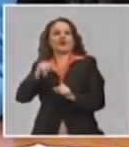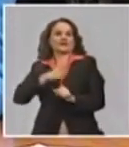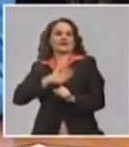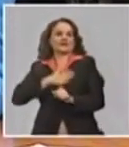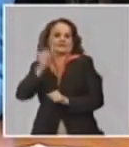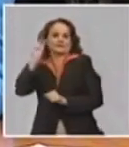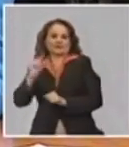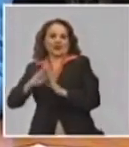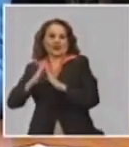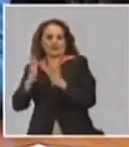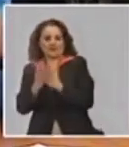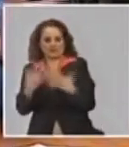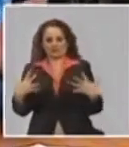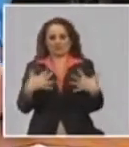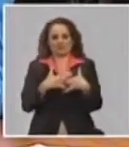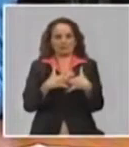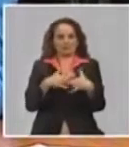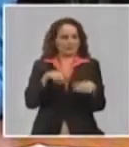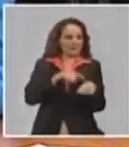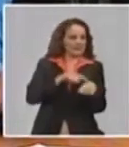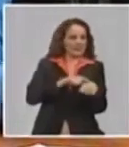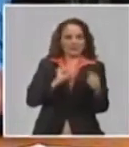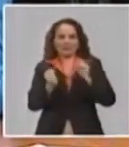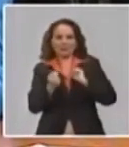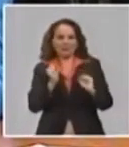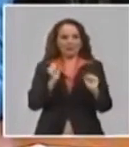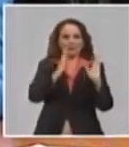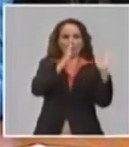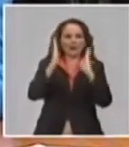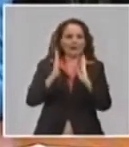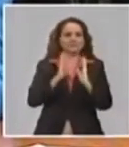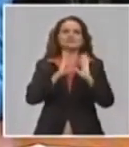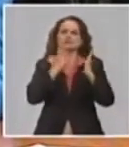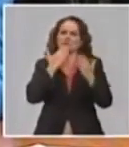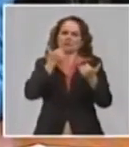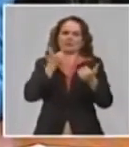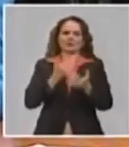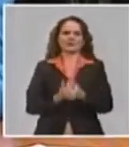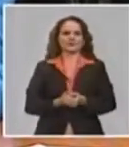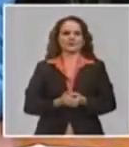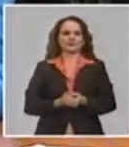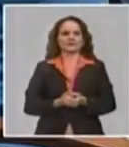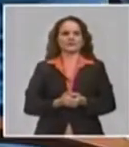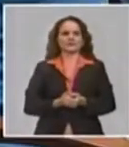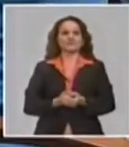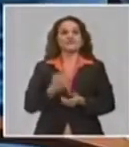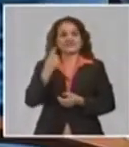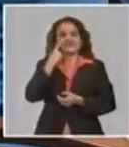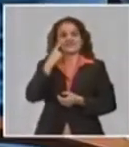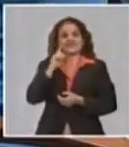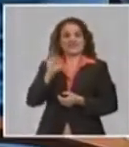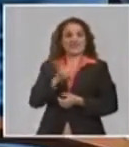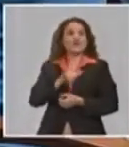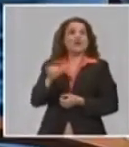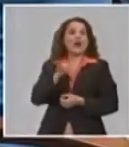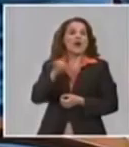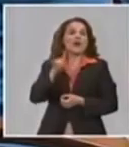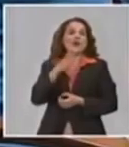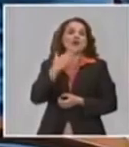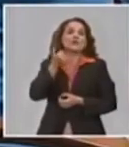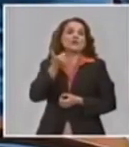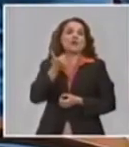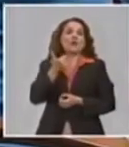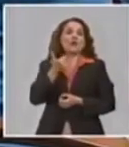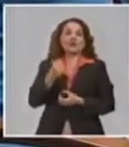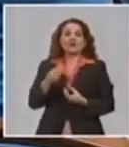una importante opción y para un grupo de jóvenes y de cualquier edad, el teletrabajo es una... Incluso es menos precioso el transporte público cuando